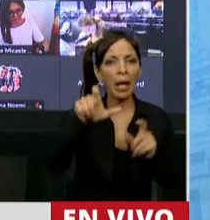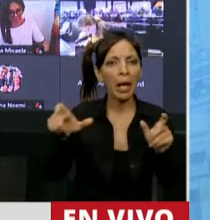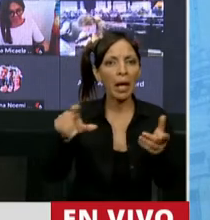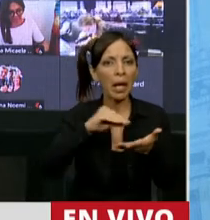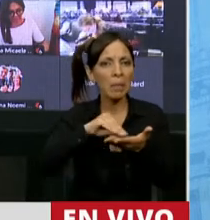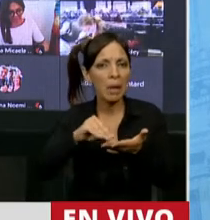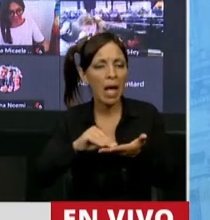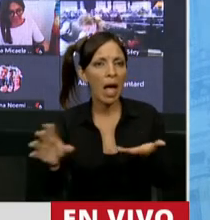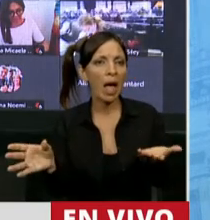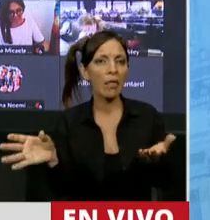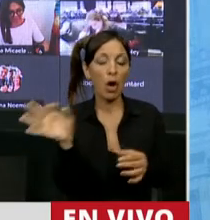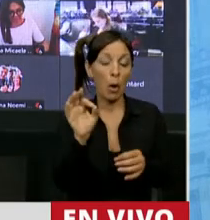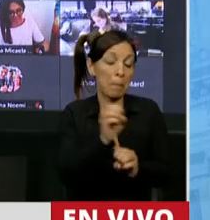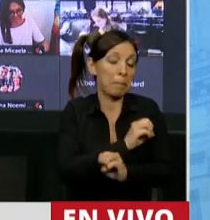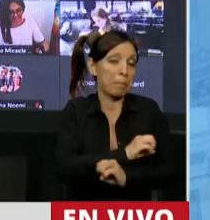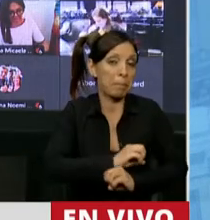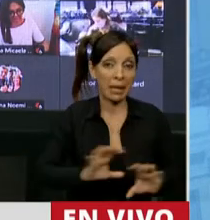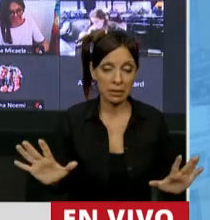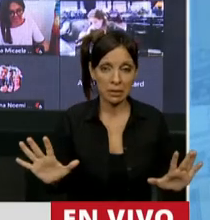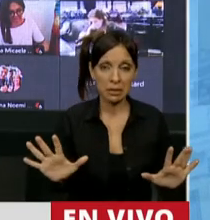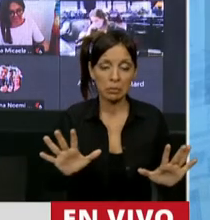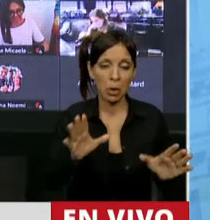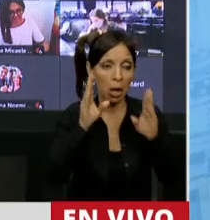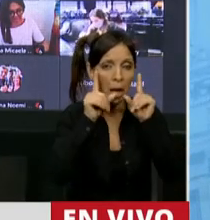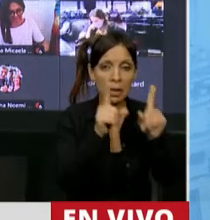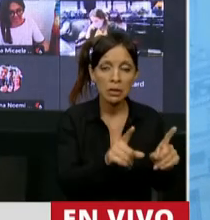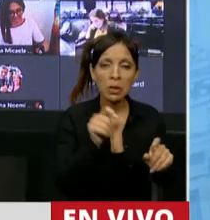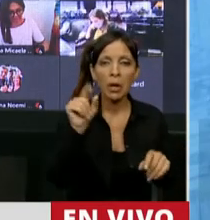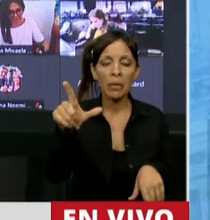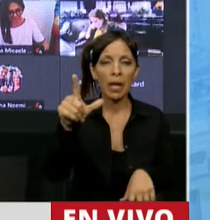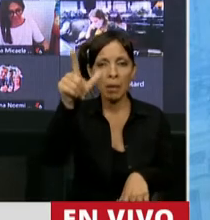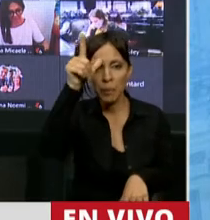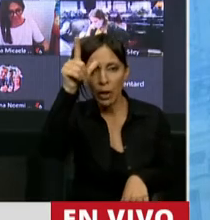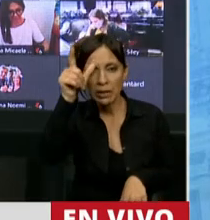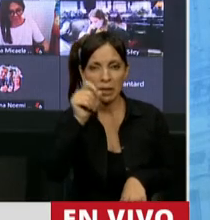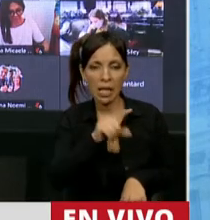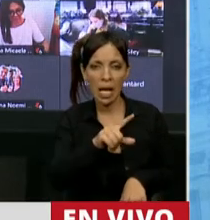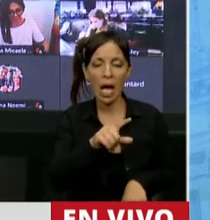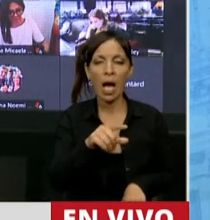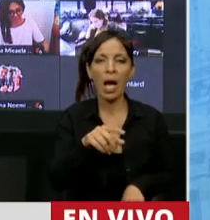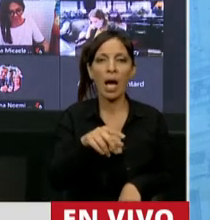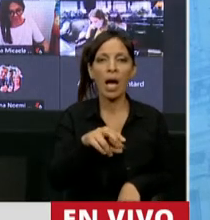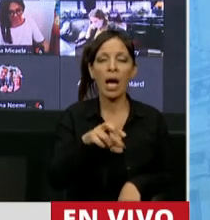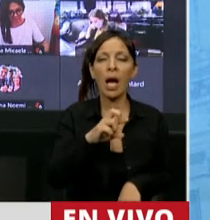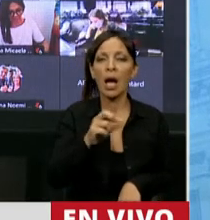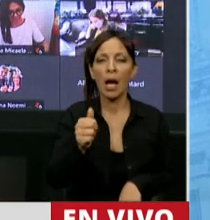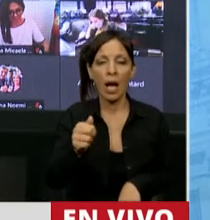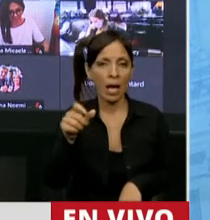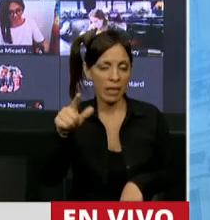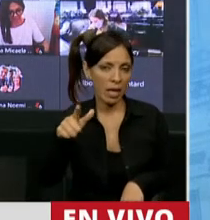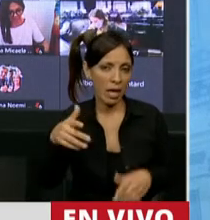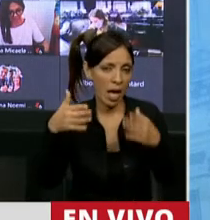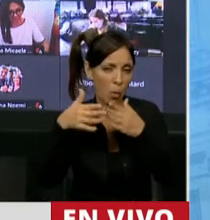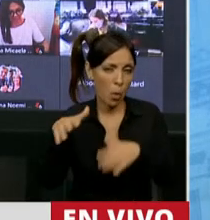el pésimo trato de la policía aeroportuaria, la sensación que uno tiene